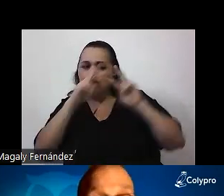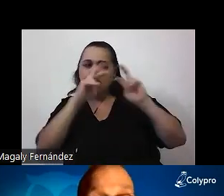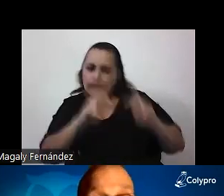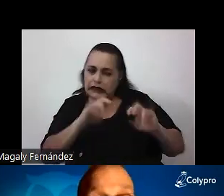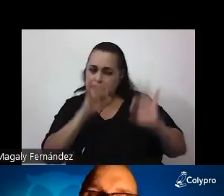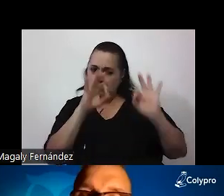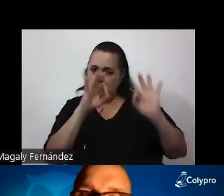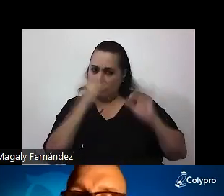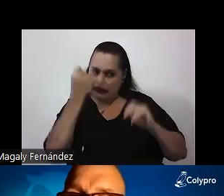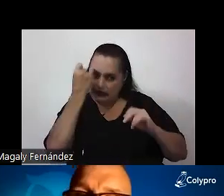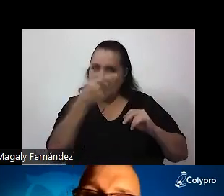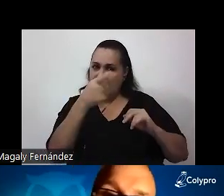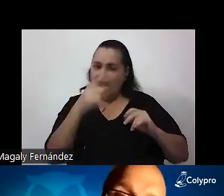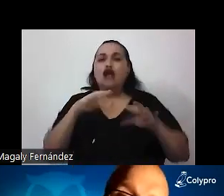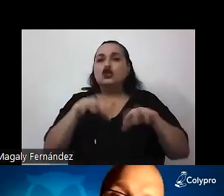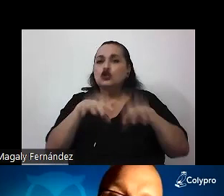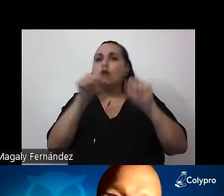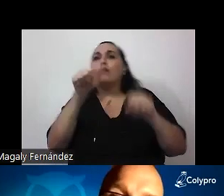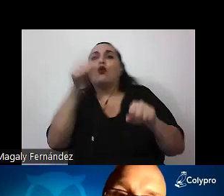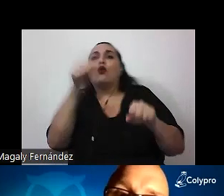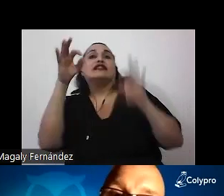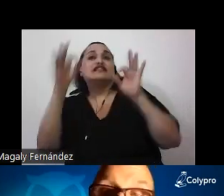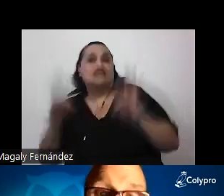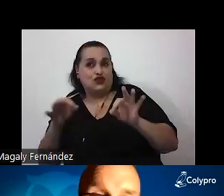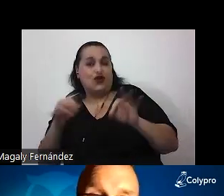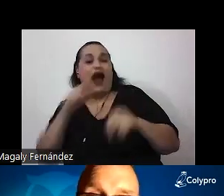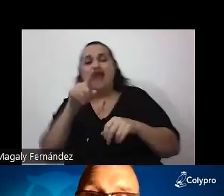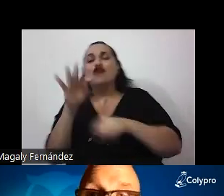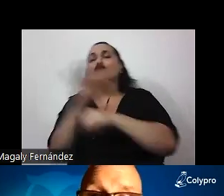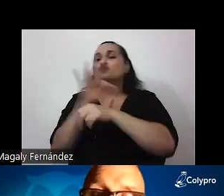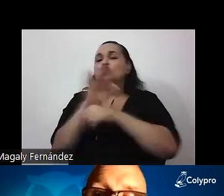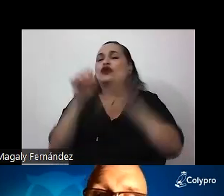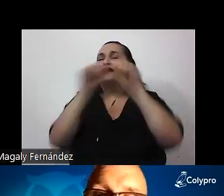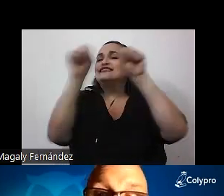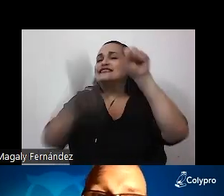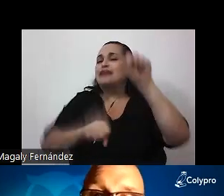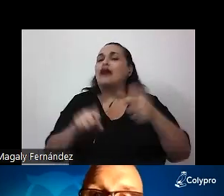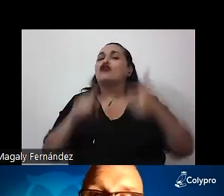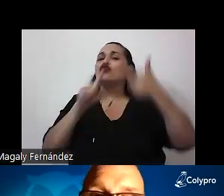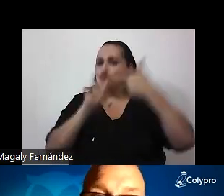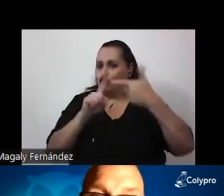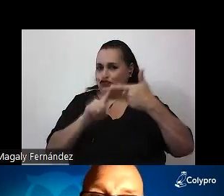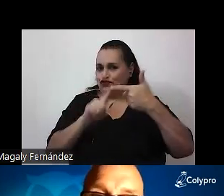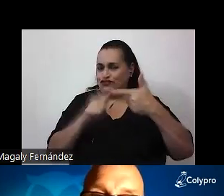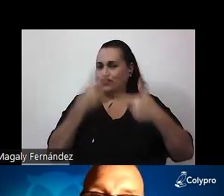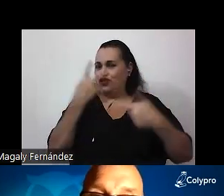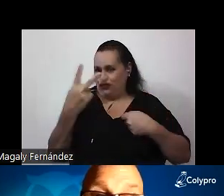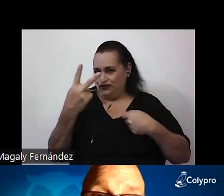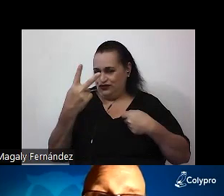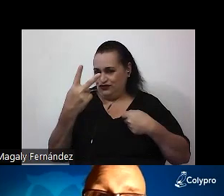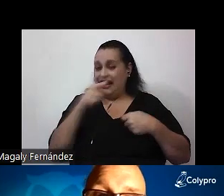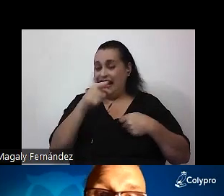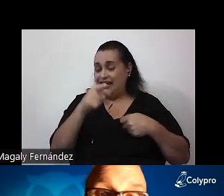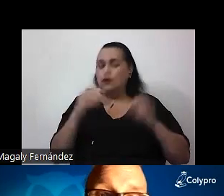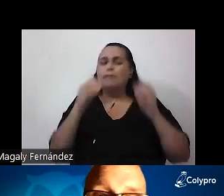Bueno, ahí está funcionando lo que aquí llamo el sistema 2. Eso, literalmente, cuesta más. Lleva